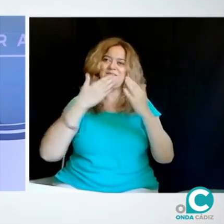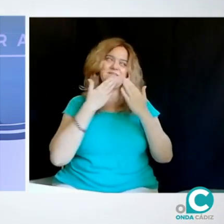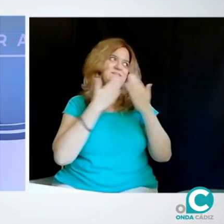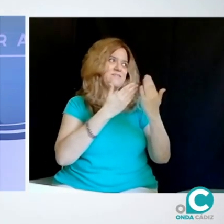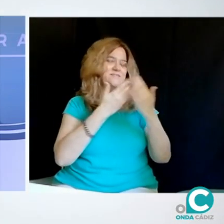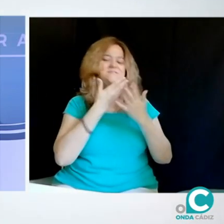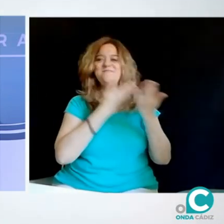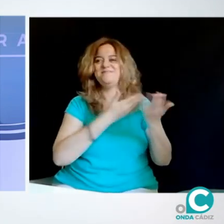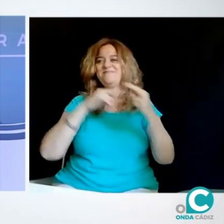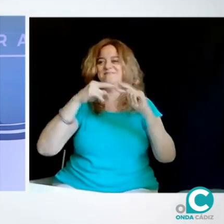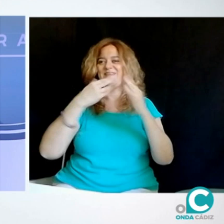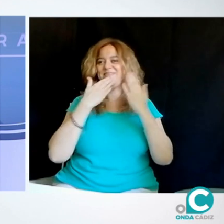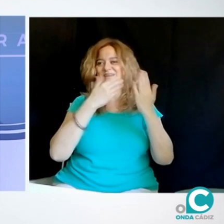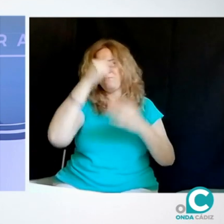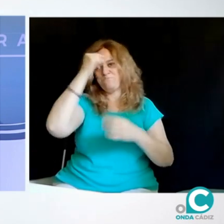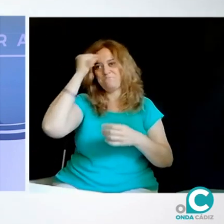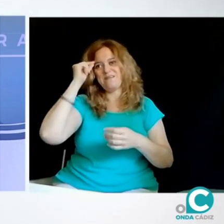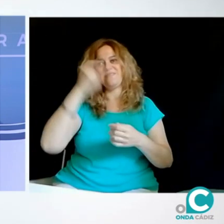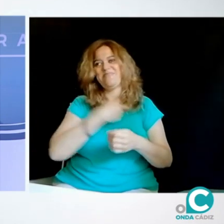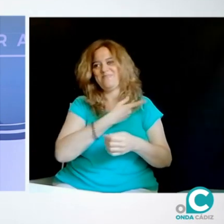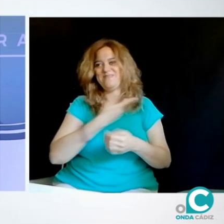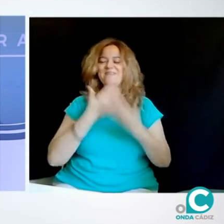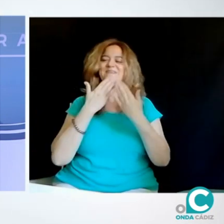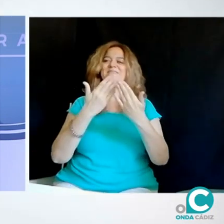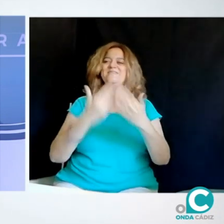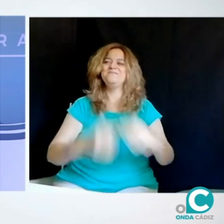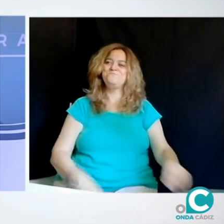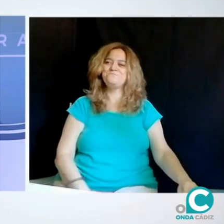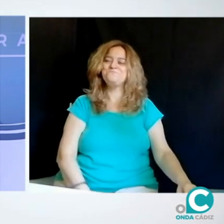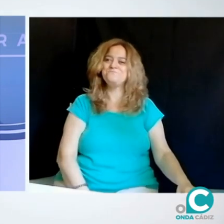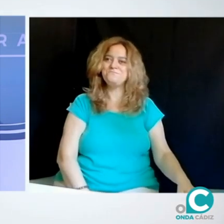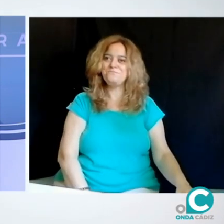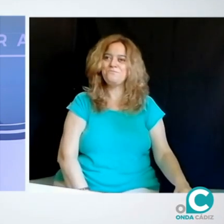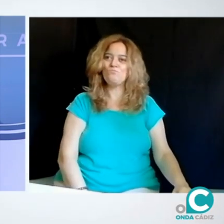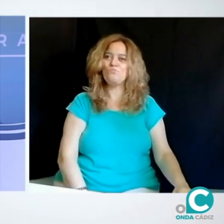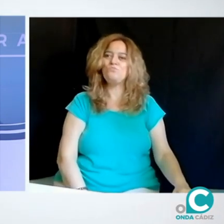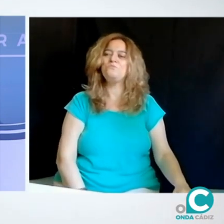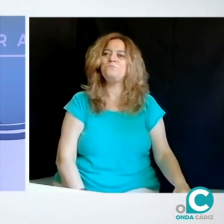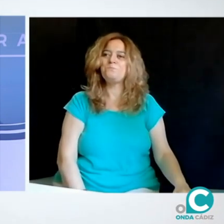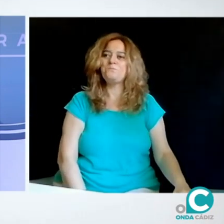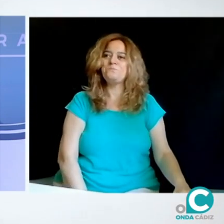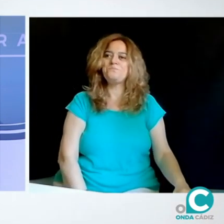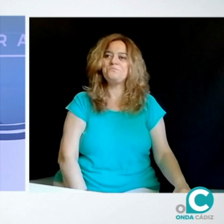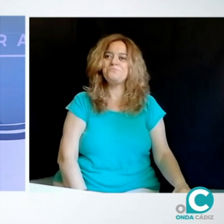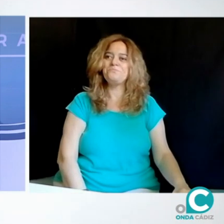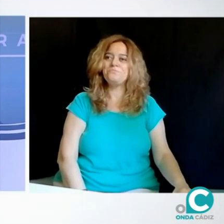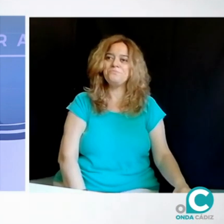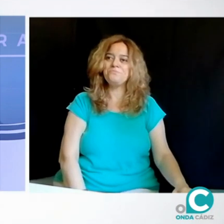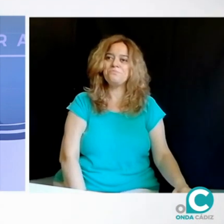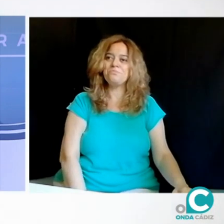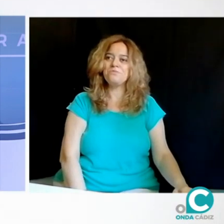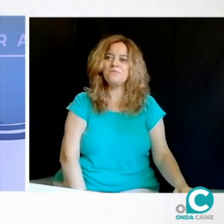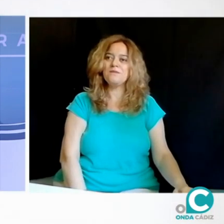manera, pues, nos dais oportunidad de tener vos. Y también, pues, muchas gracias a mi intérprete que está aquí conmigo y